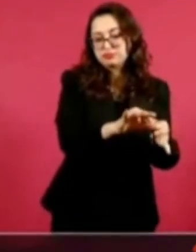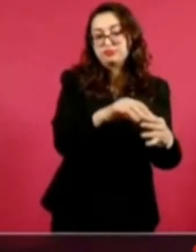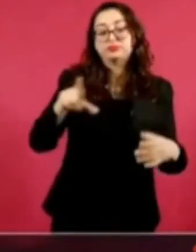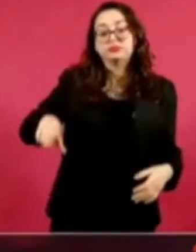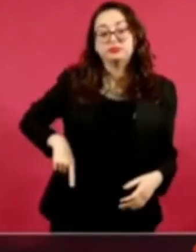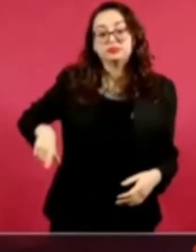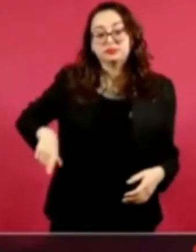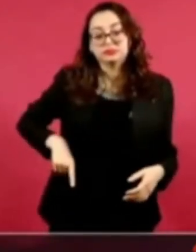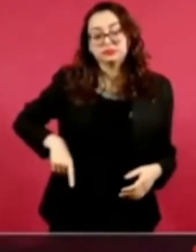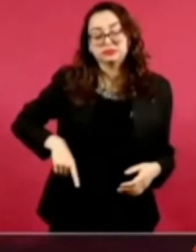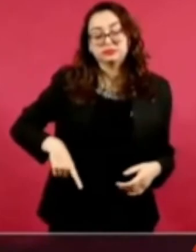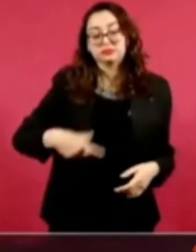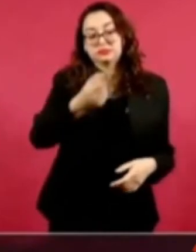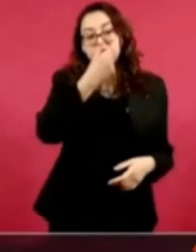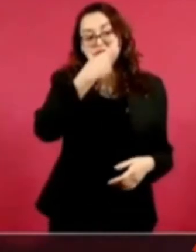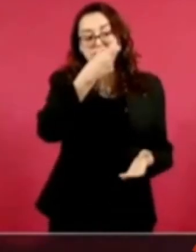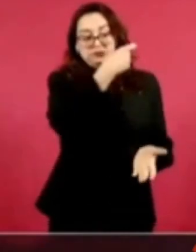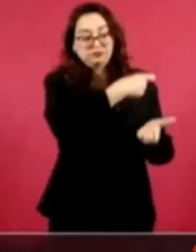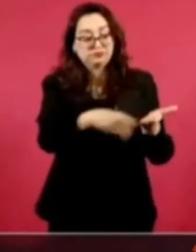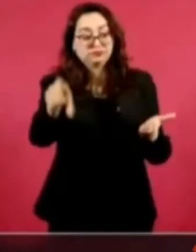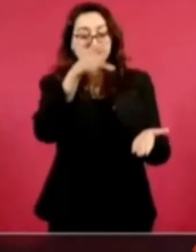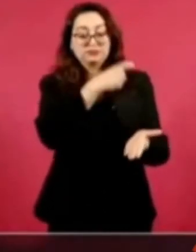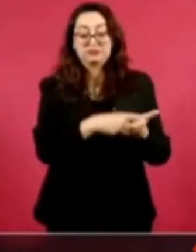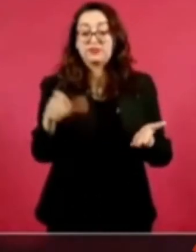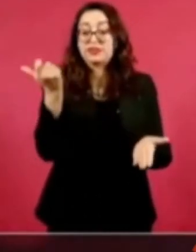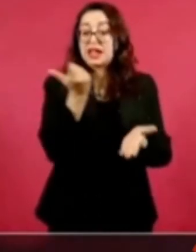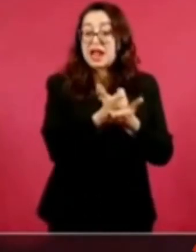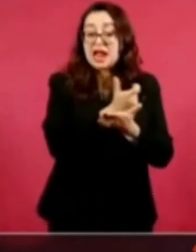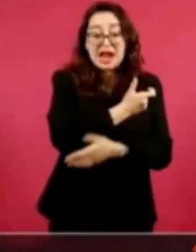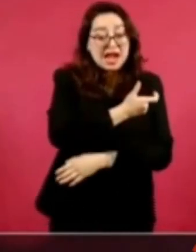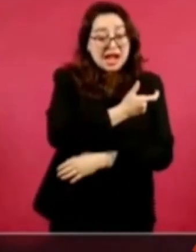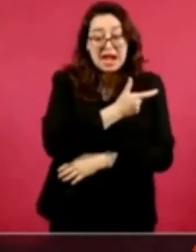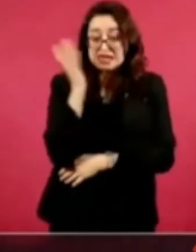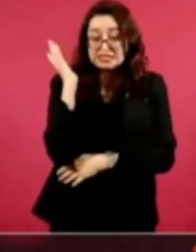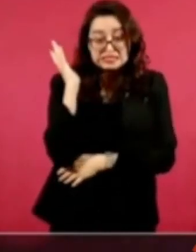elevadísimos, hacían su agosto.